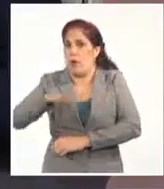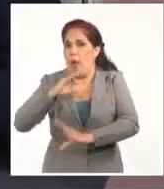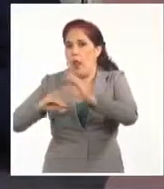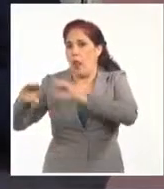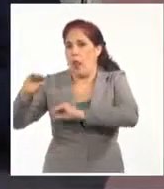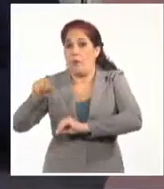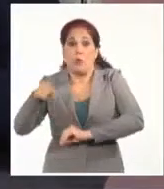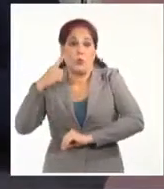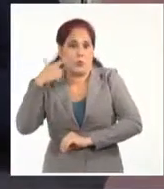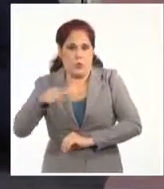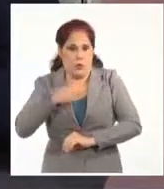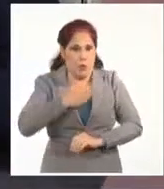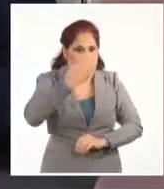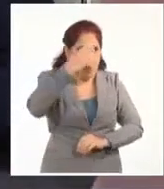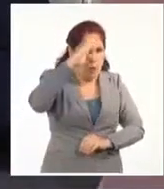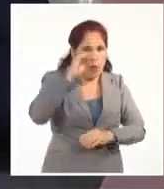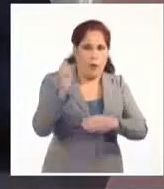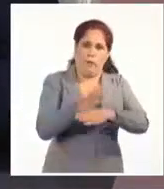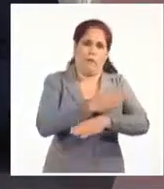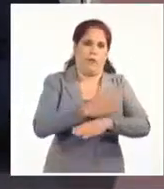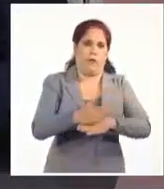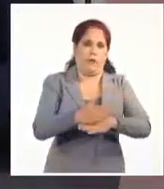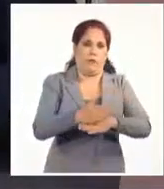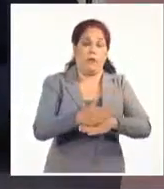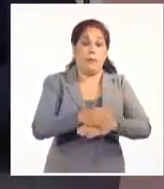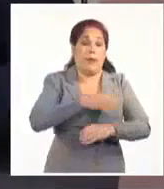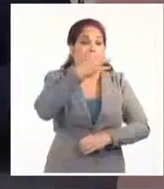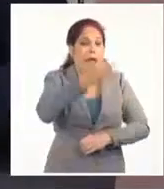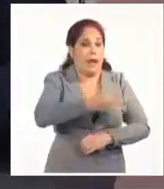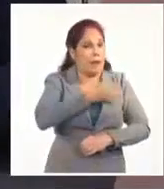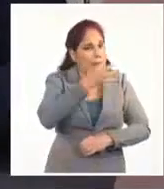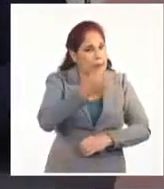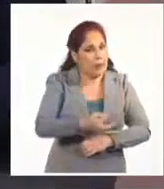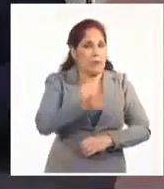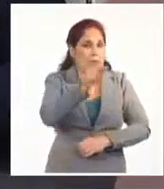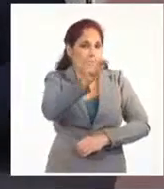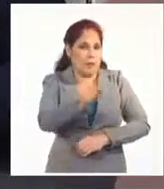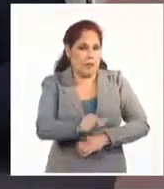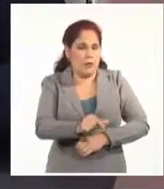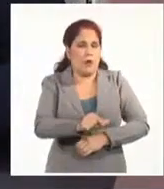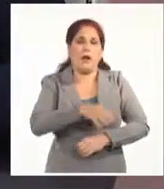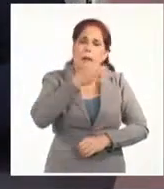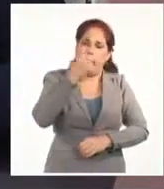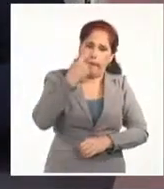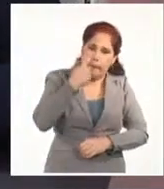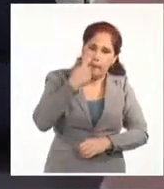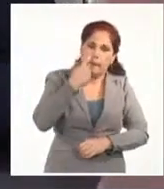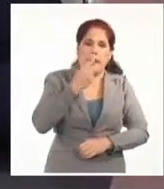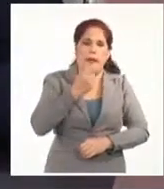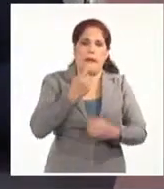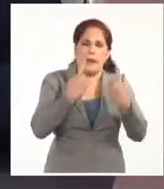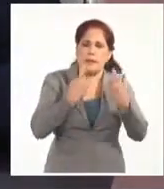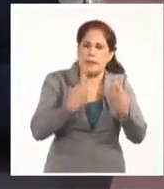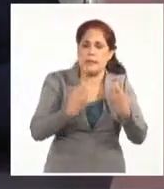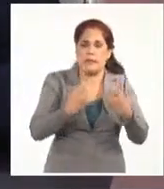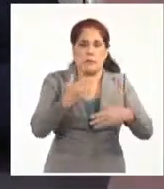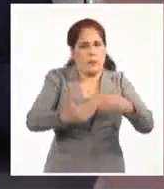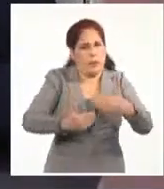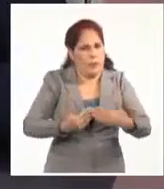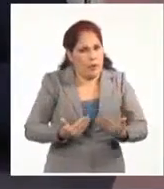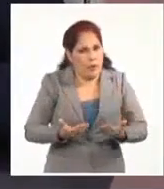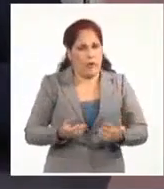conversar con su pueblo, hizo matices con respecto a la gente que había allí, habló de gente